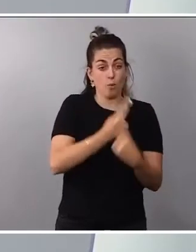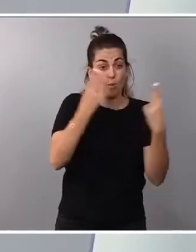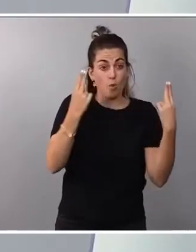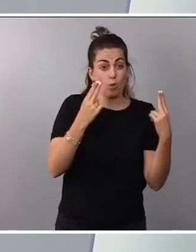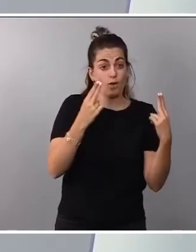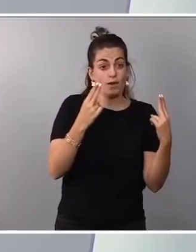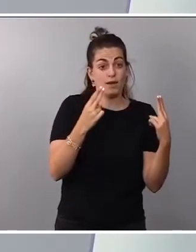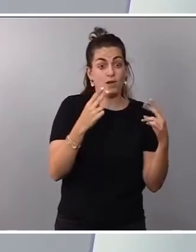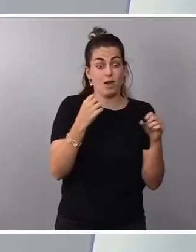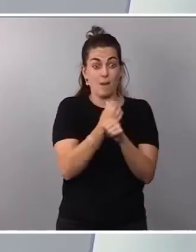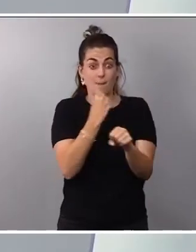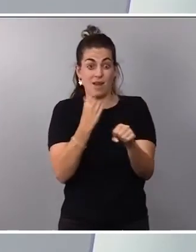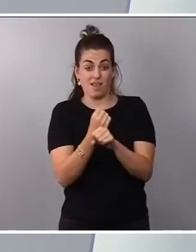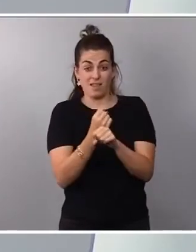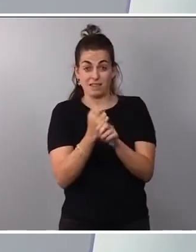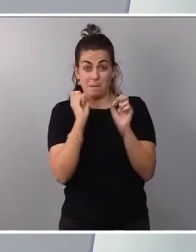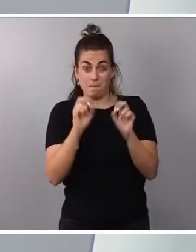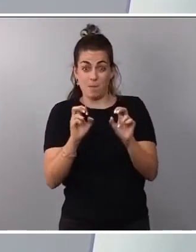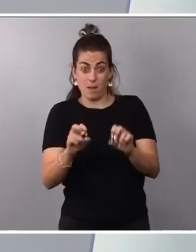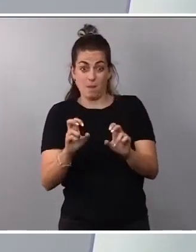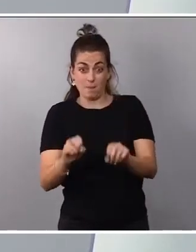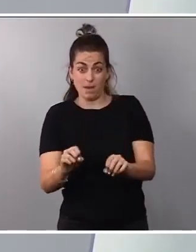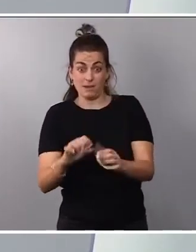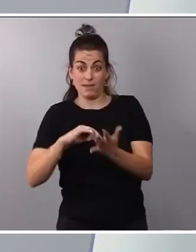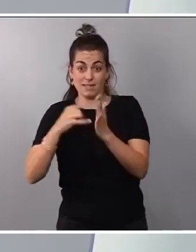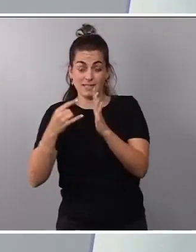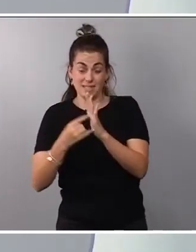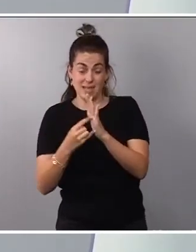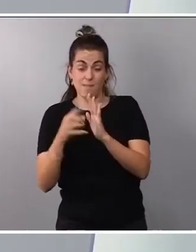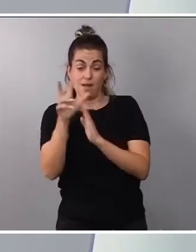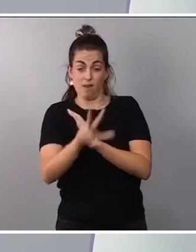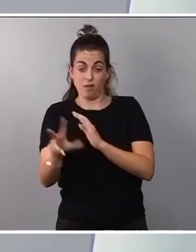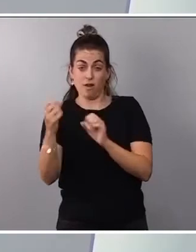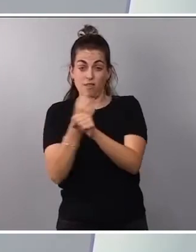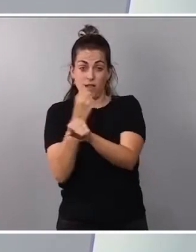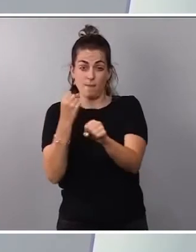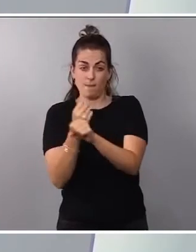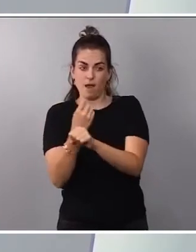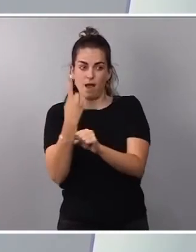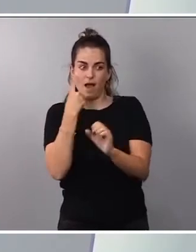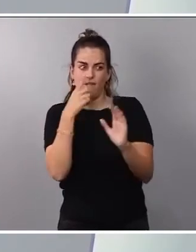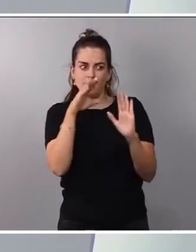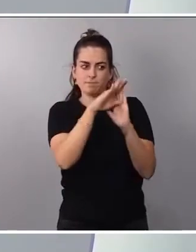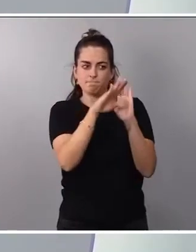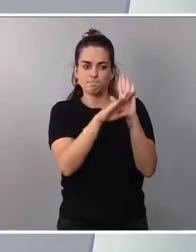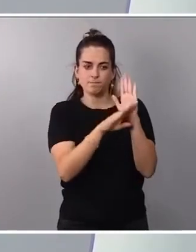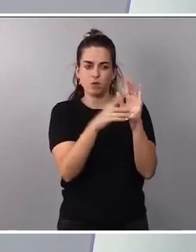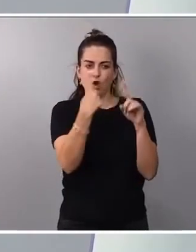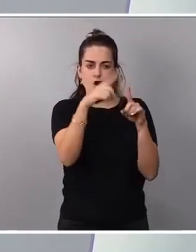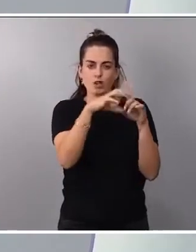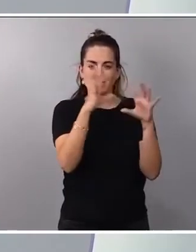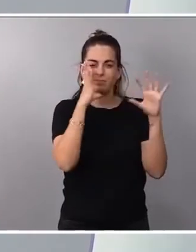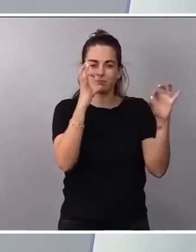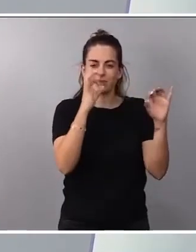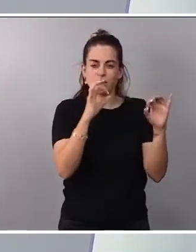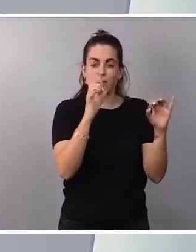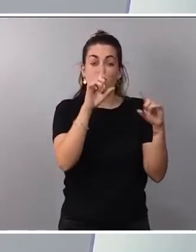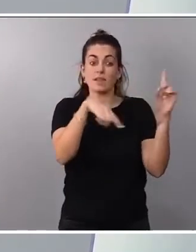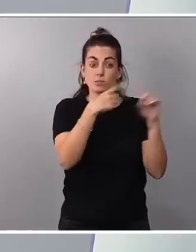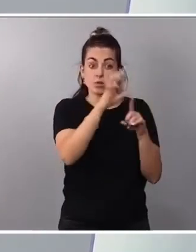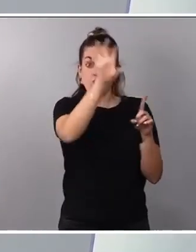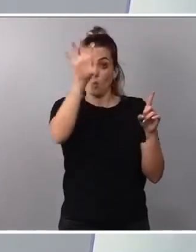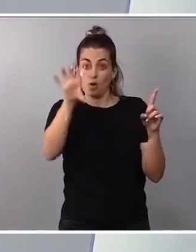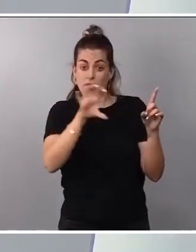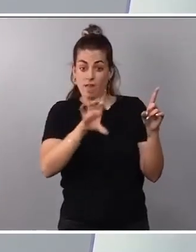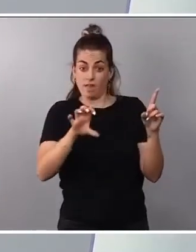podamos señalar aspectos concretos que las comunidades autónomas puedan mejorar